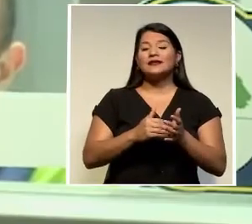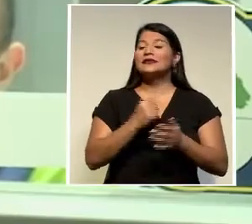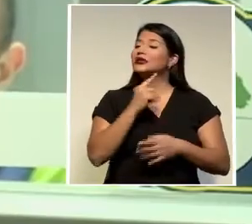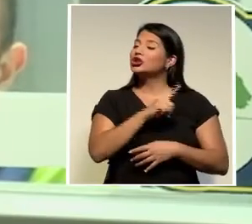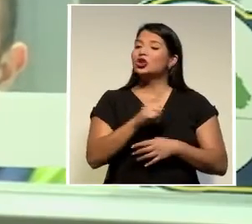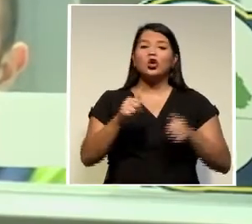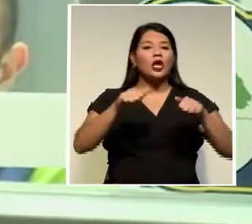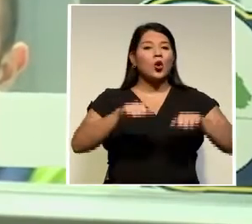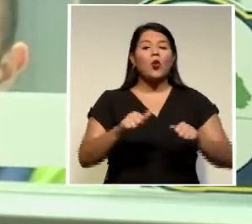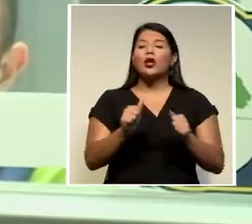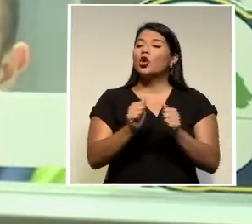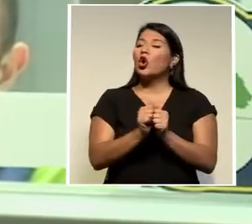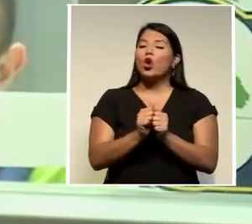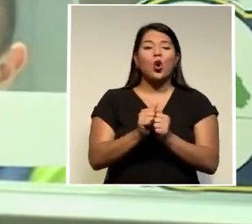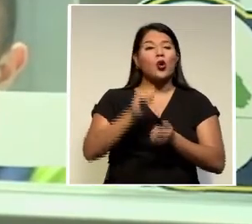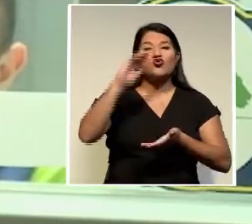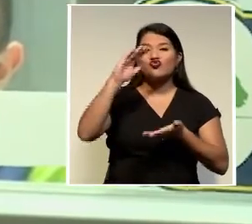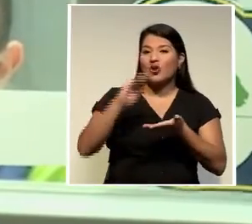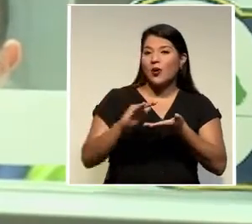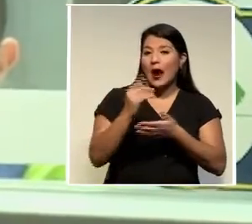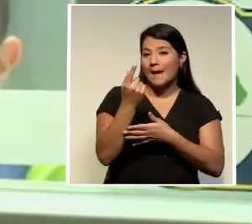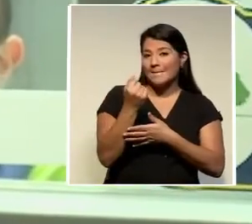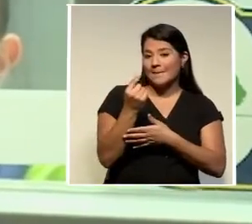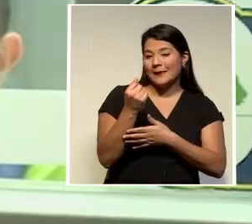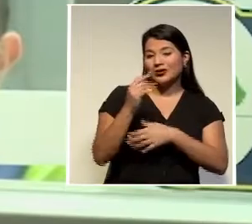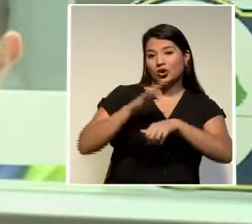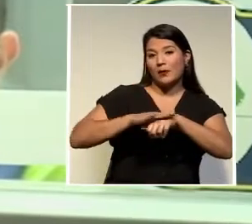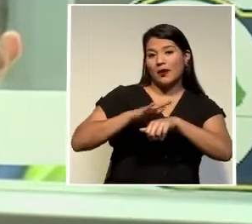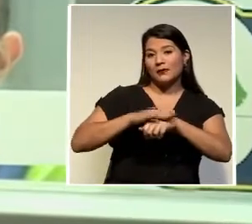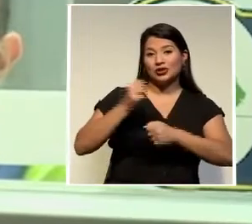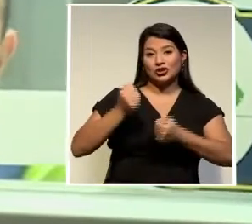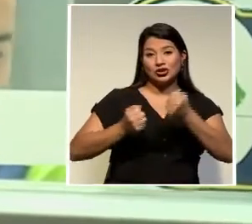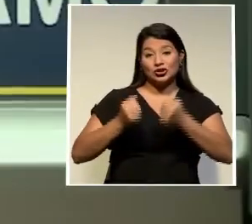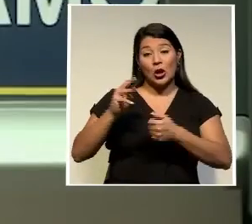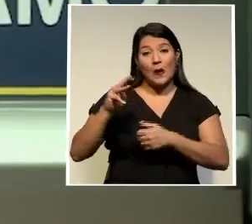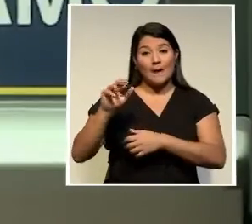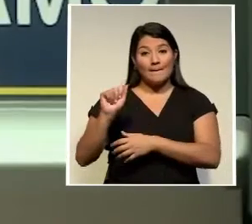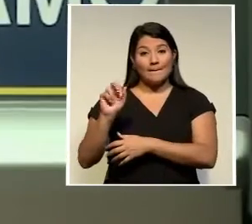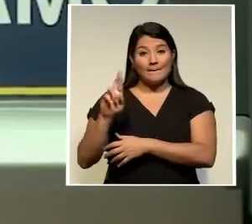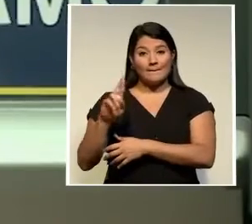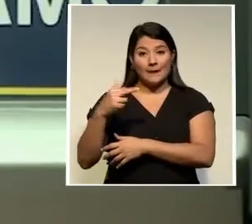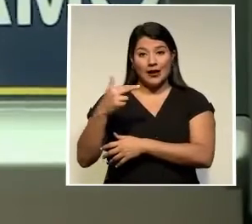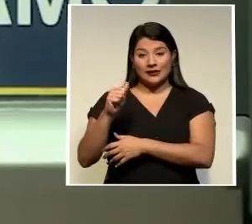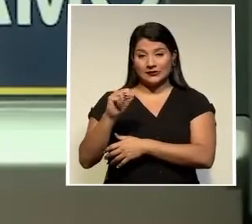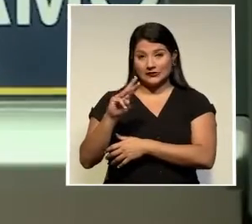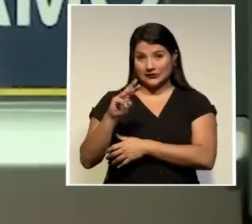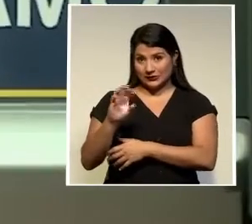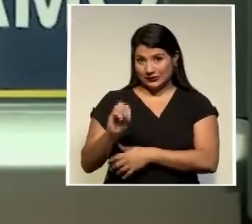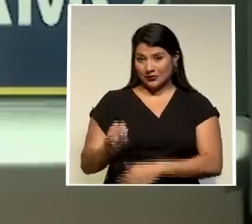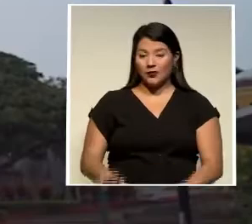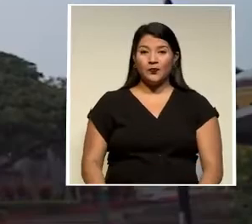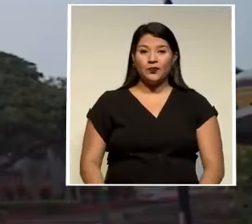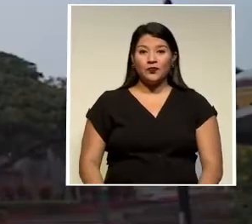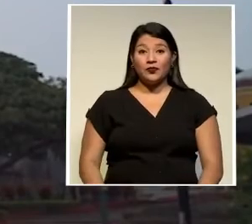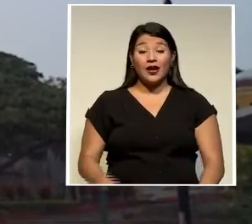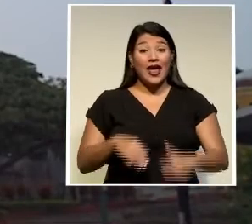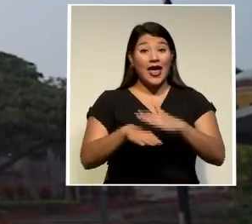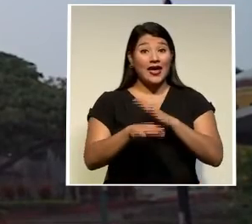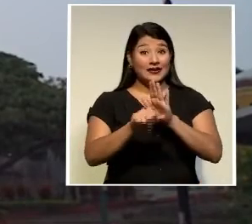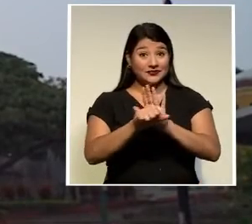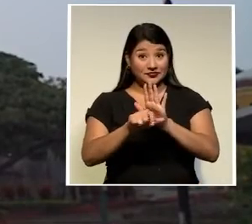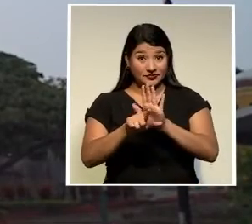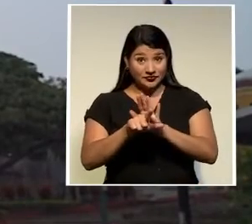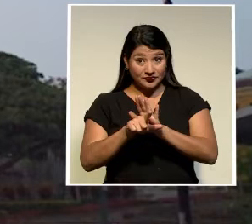desaprobación a la propuesta de rebajar el cobro del derecho de circulación conocido por todos como el marchamo en el congreso